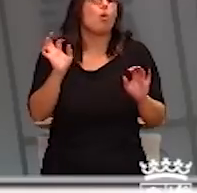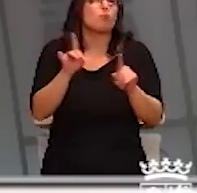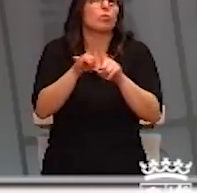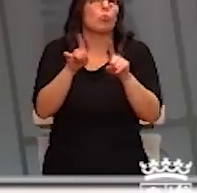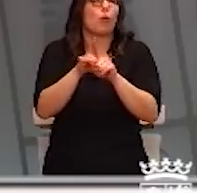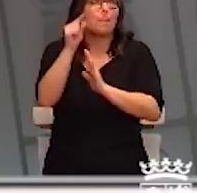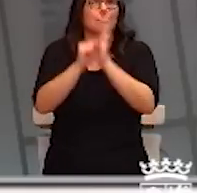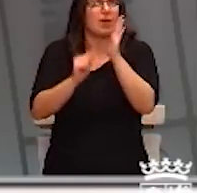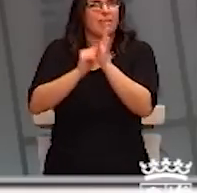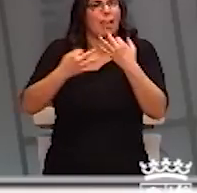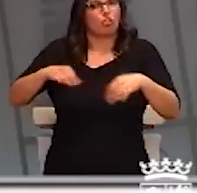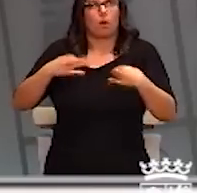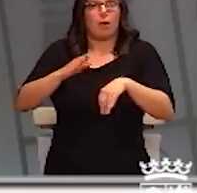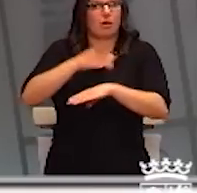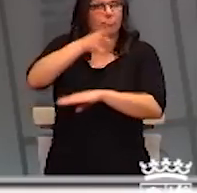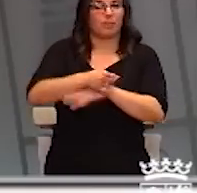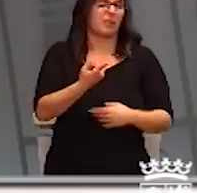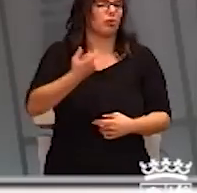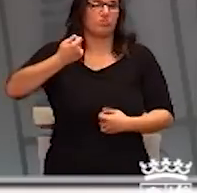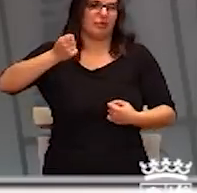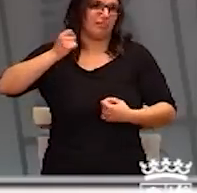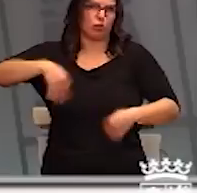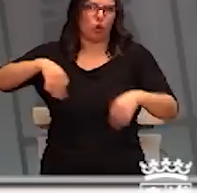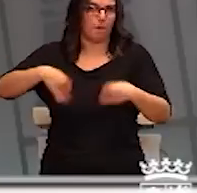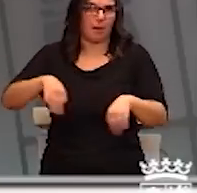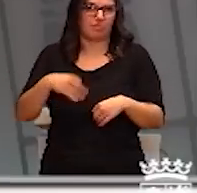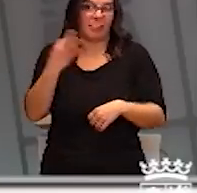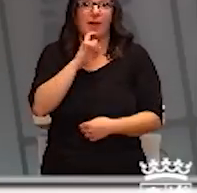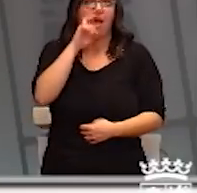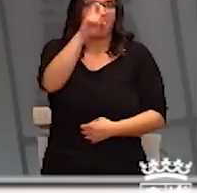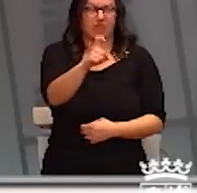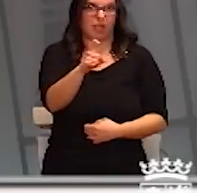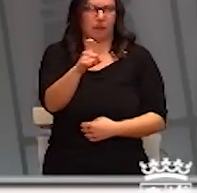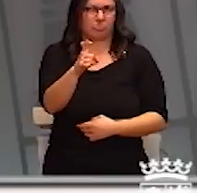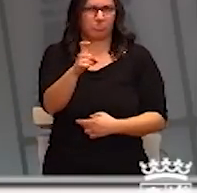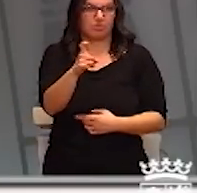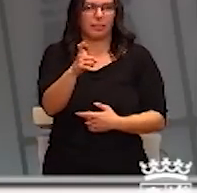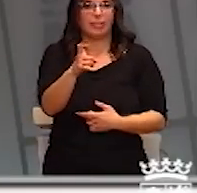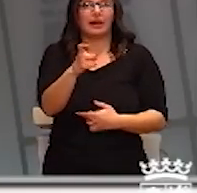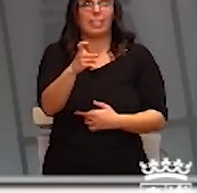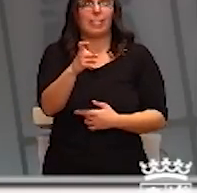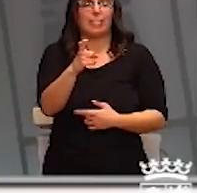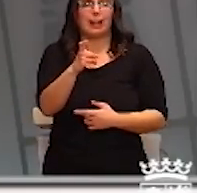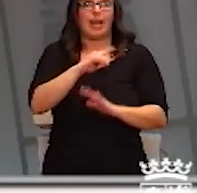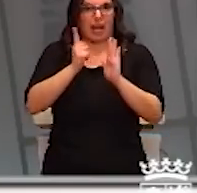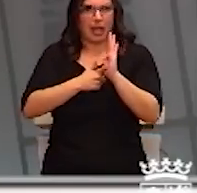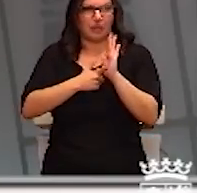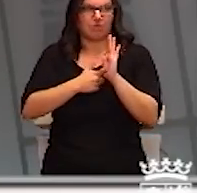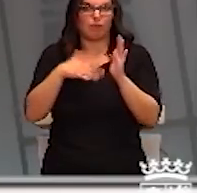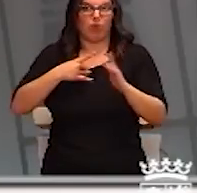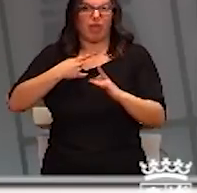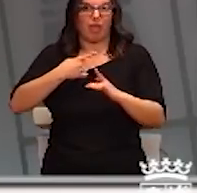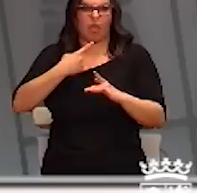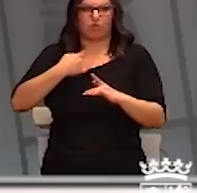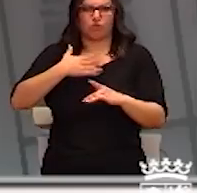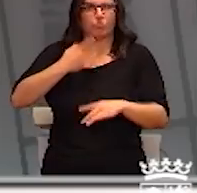las medidas habituales que se ponen en estos una medida habitual sobre la que hay que avisar, es decir, que la ley nos permite suspender derechos en